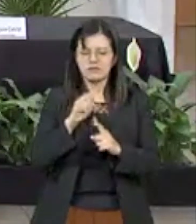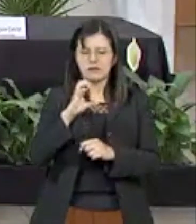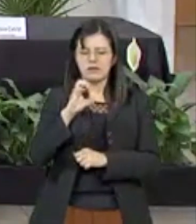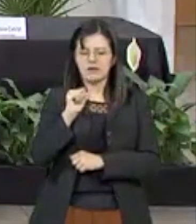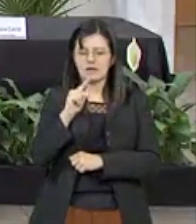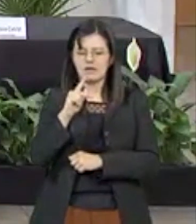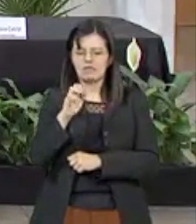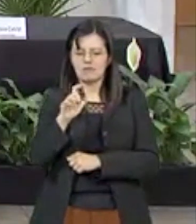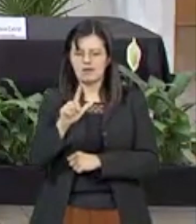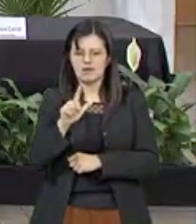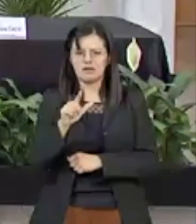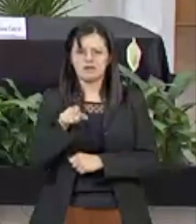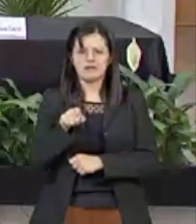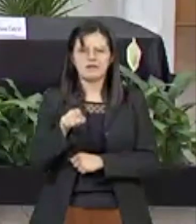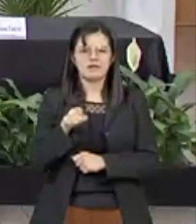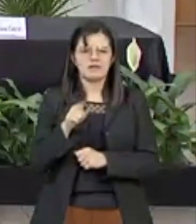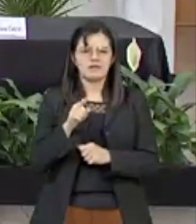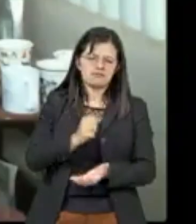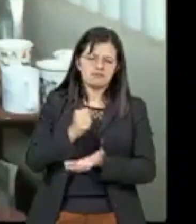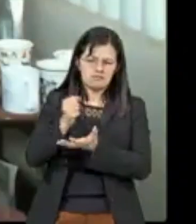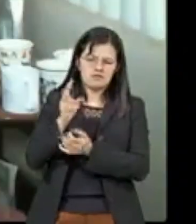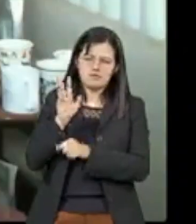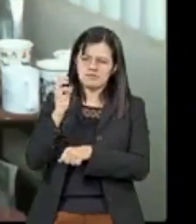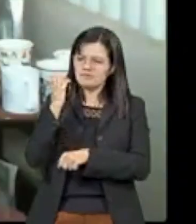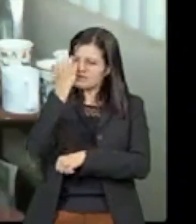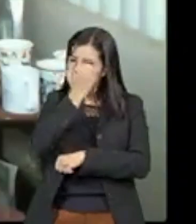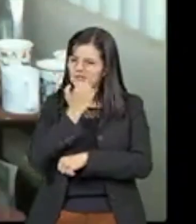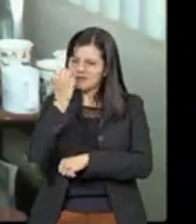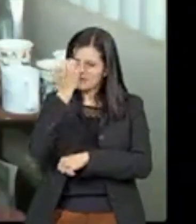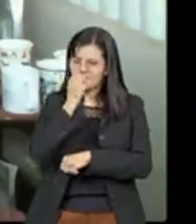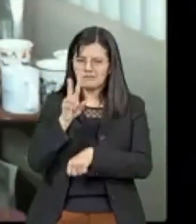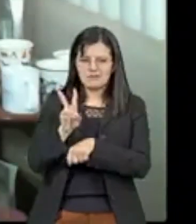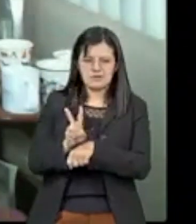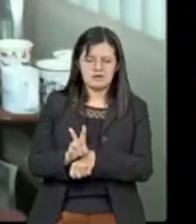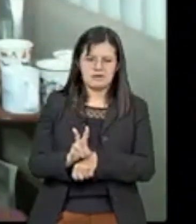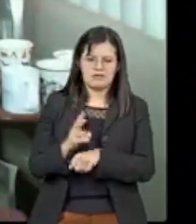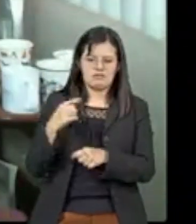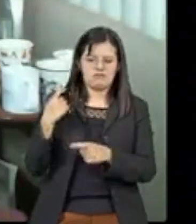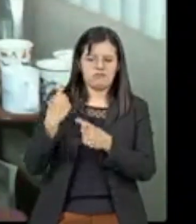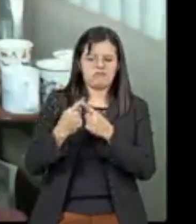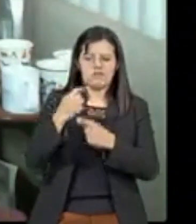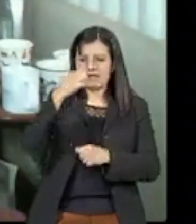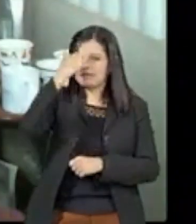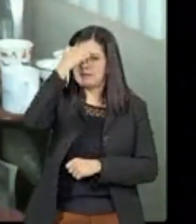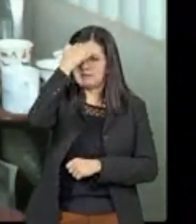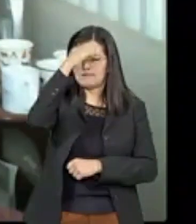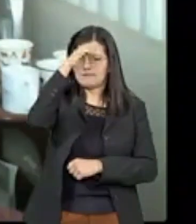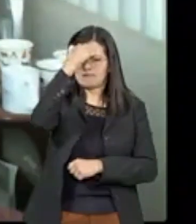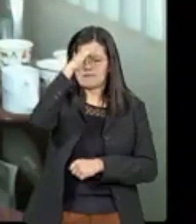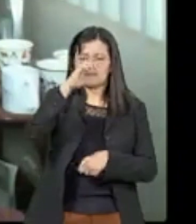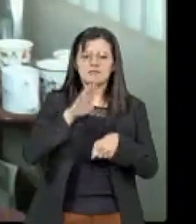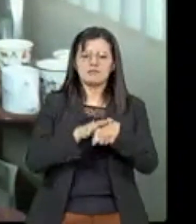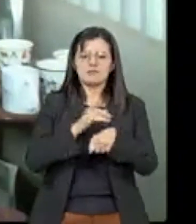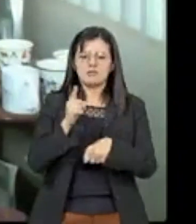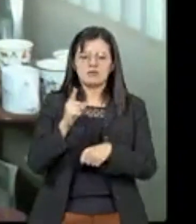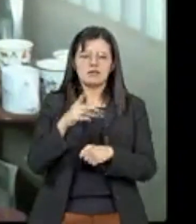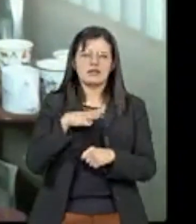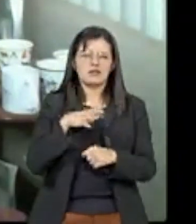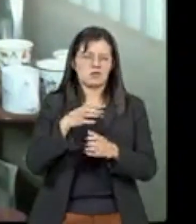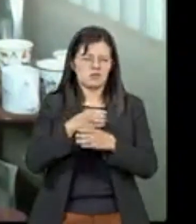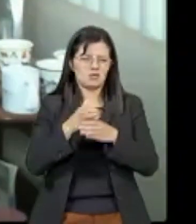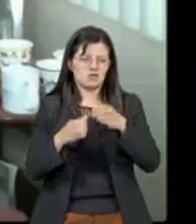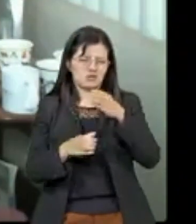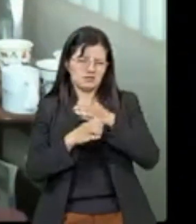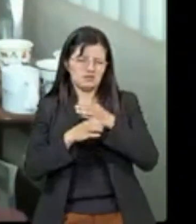por el Instituto Interamericano de Derechos Humanos, explicó José Thompson, representante de este comité. Porque hay muchas cosas, digamos, que